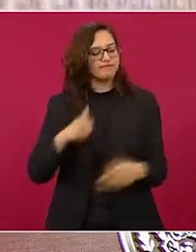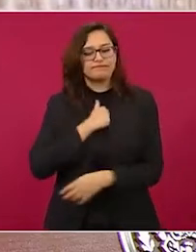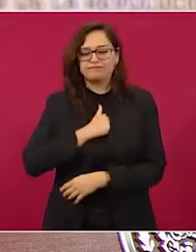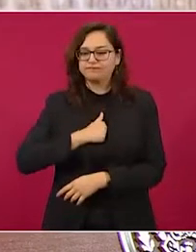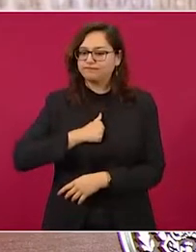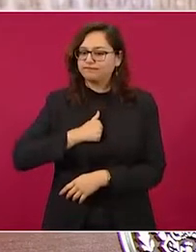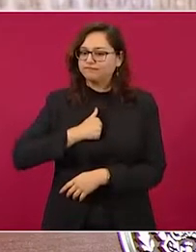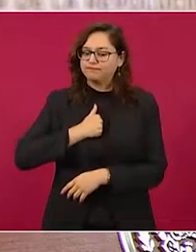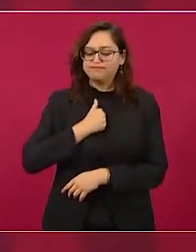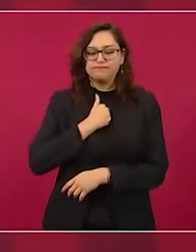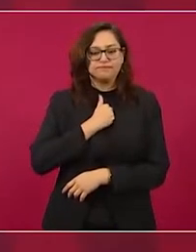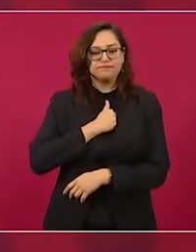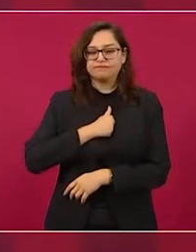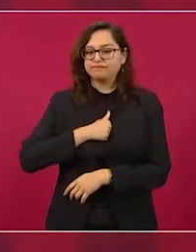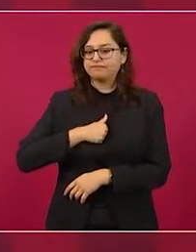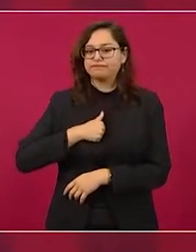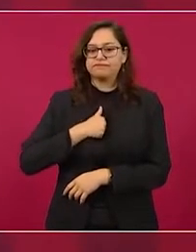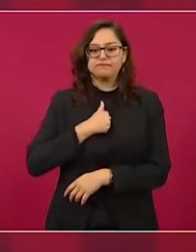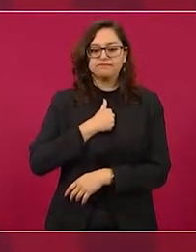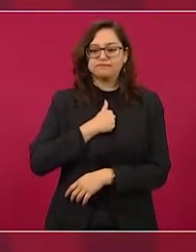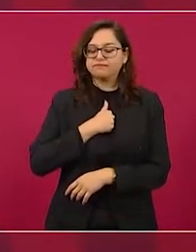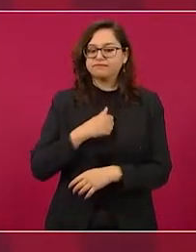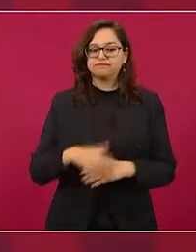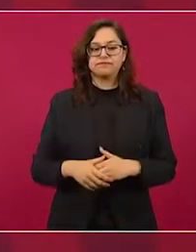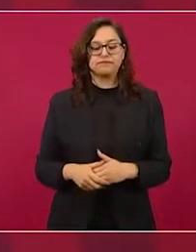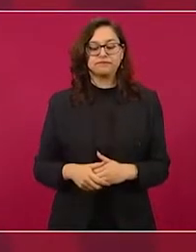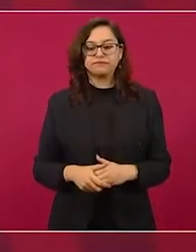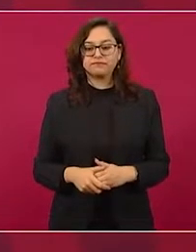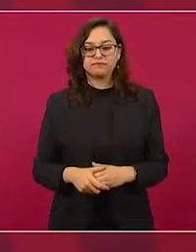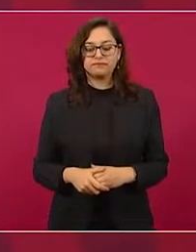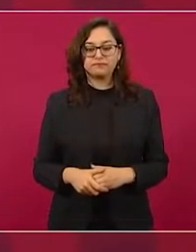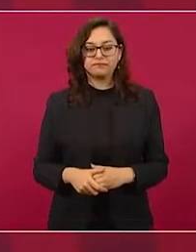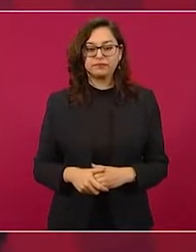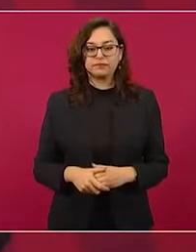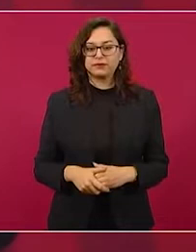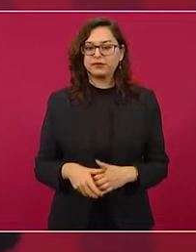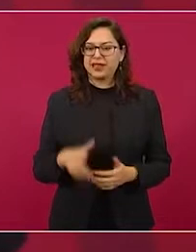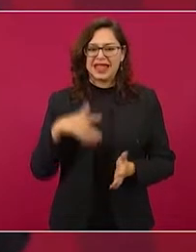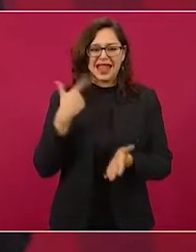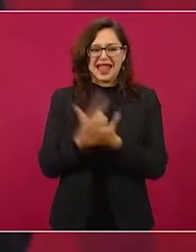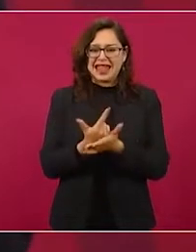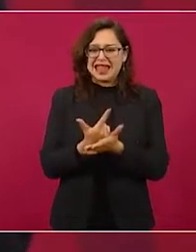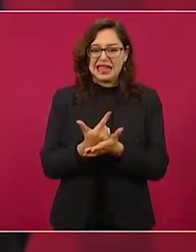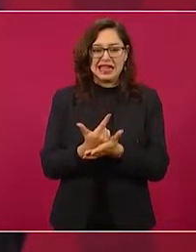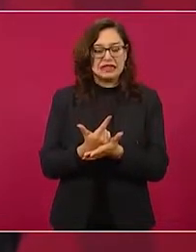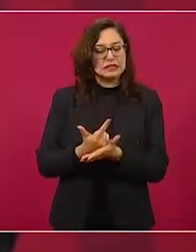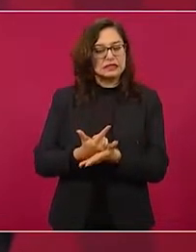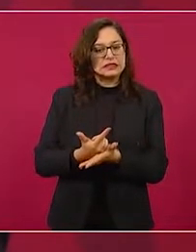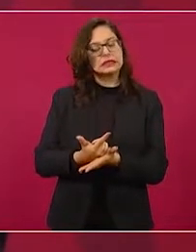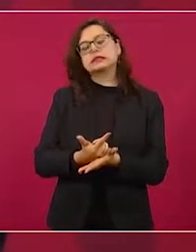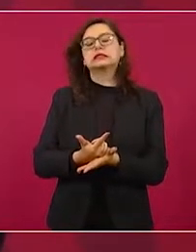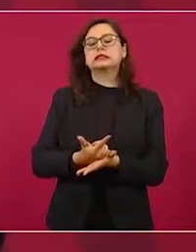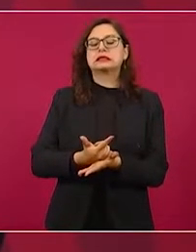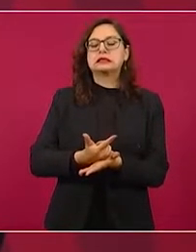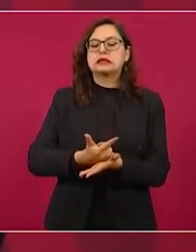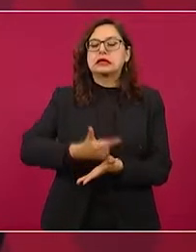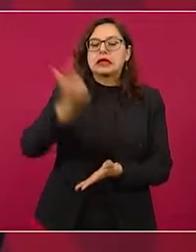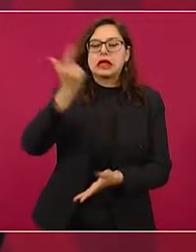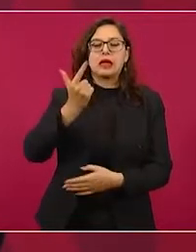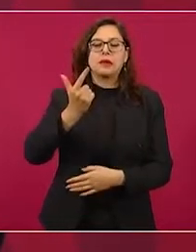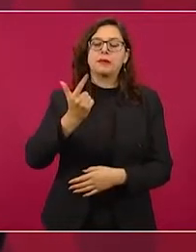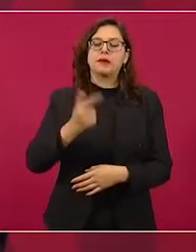Fue muy grave porque